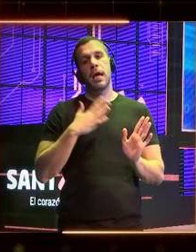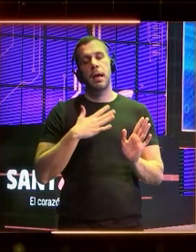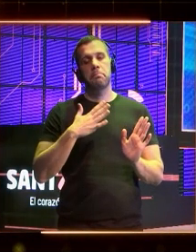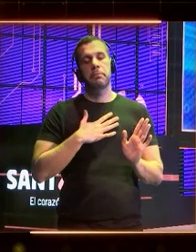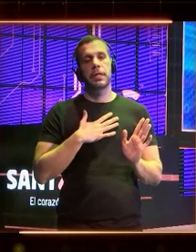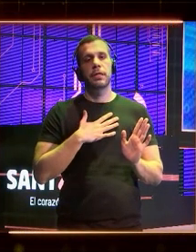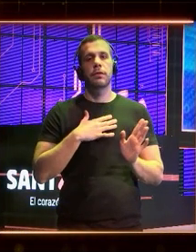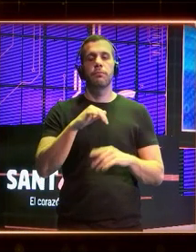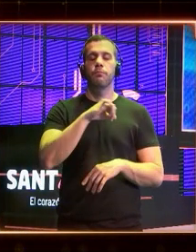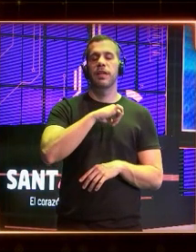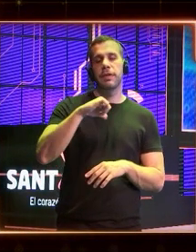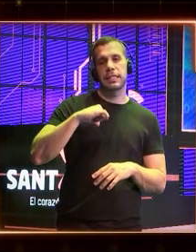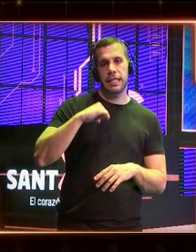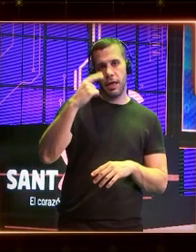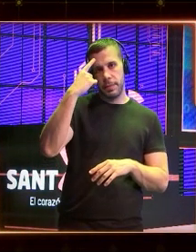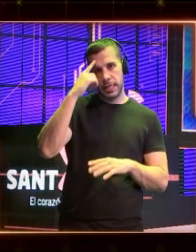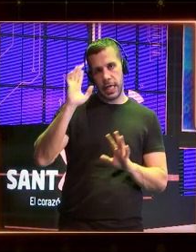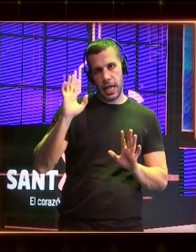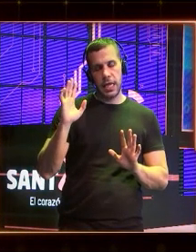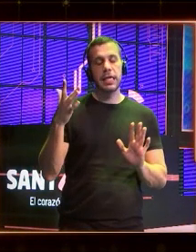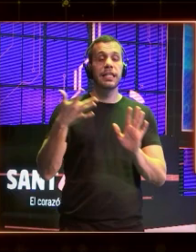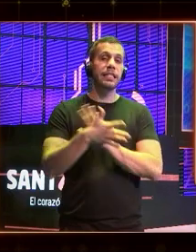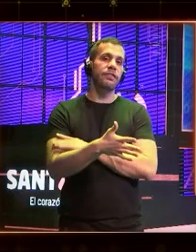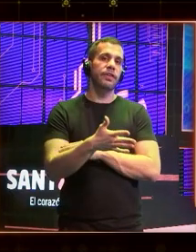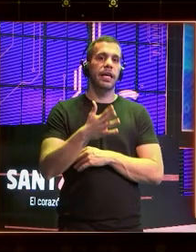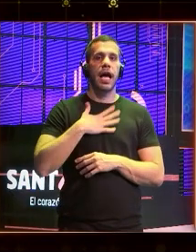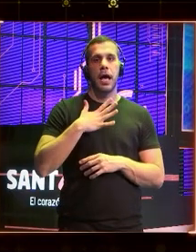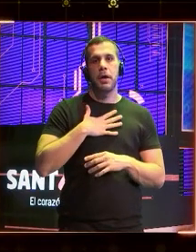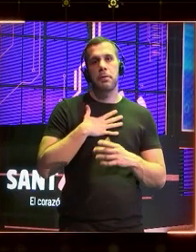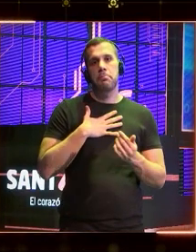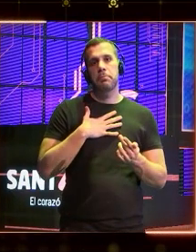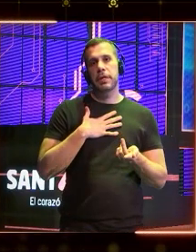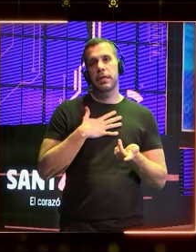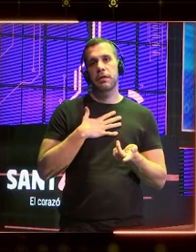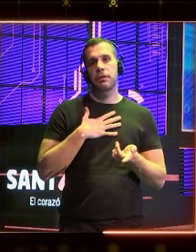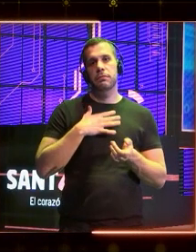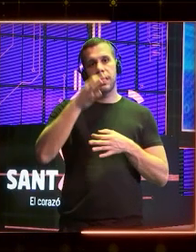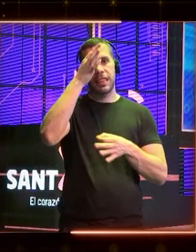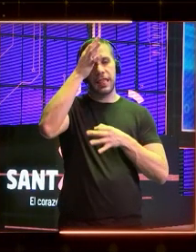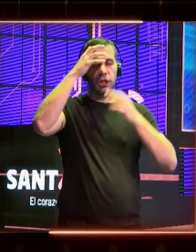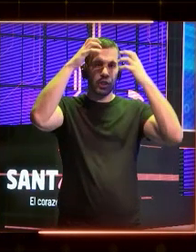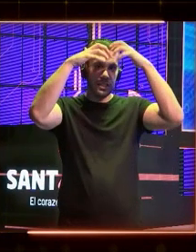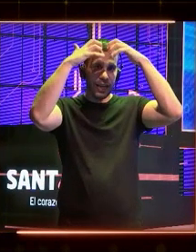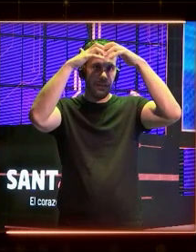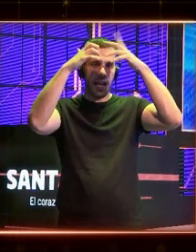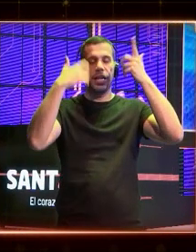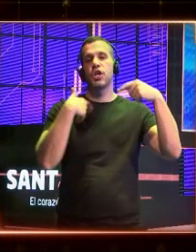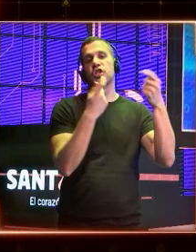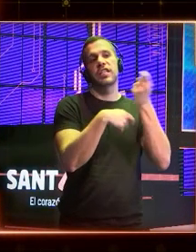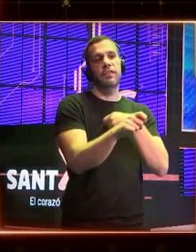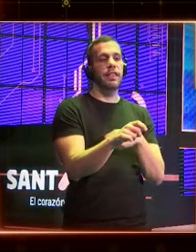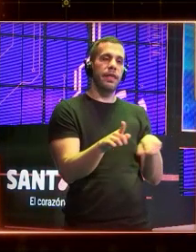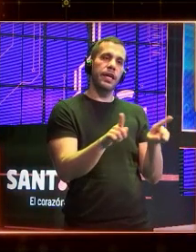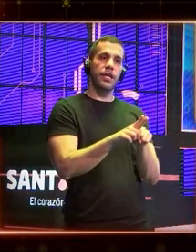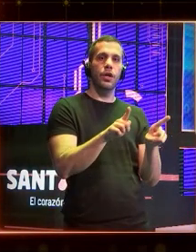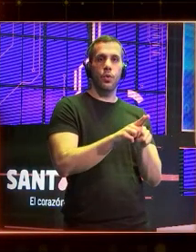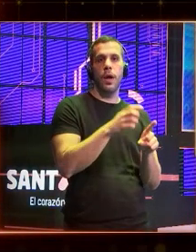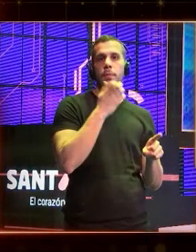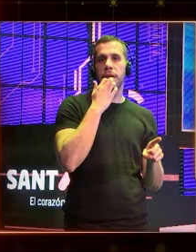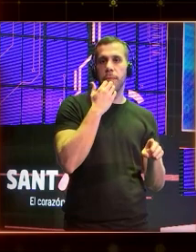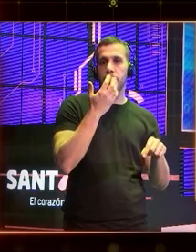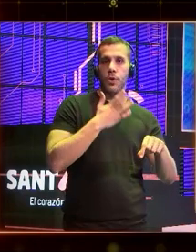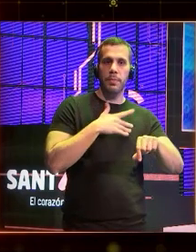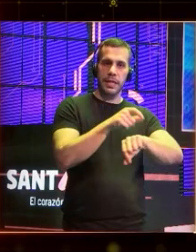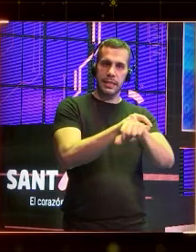a que no se vendan mis datos cerebrales como se venden los datos cardiovasculares de mi pulsera Fitbit.